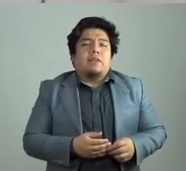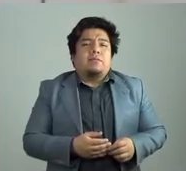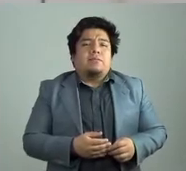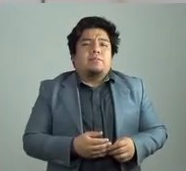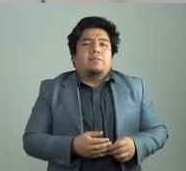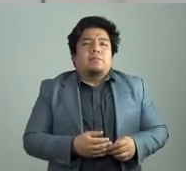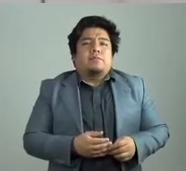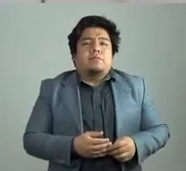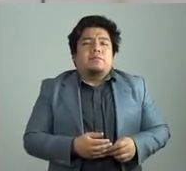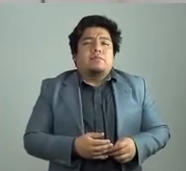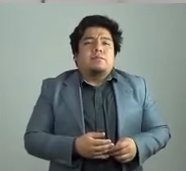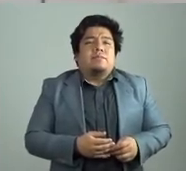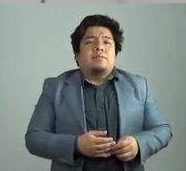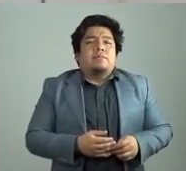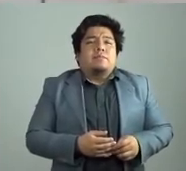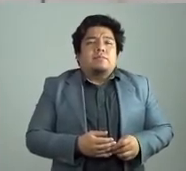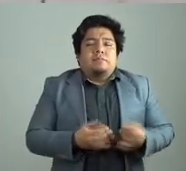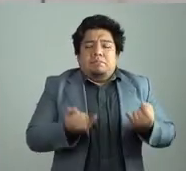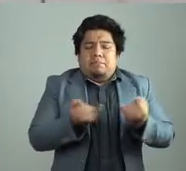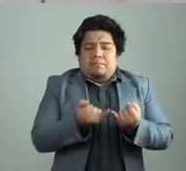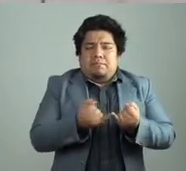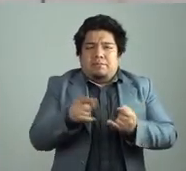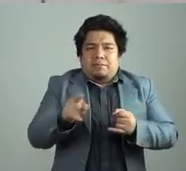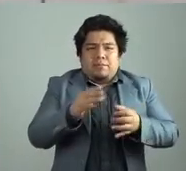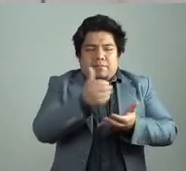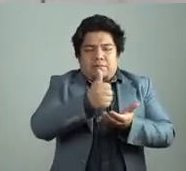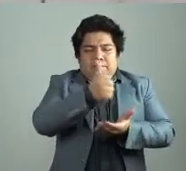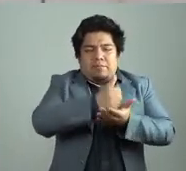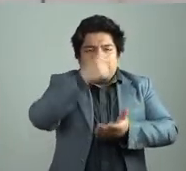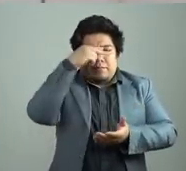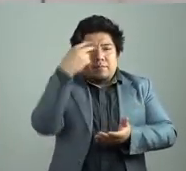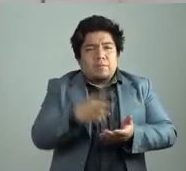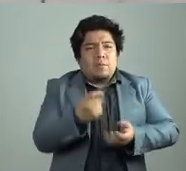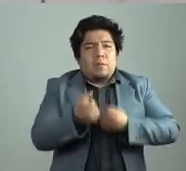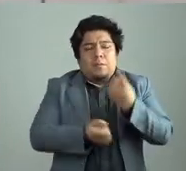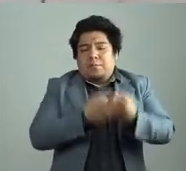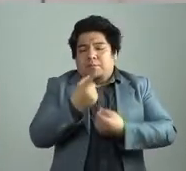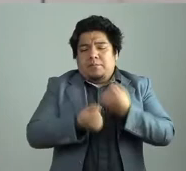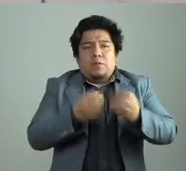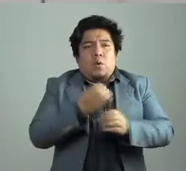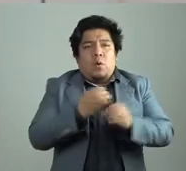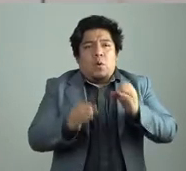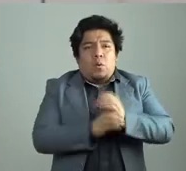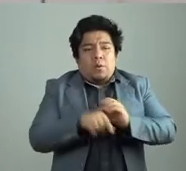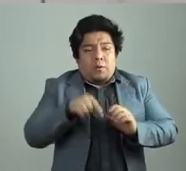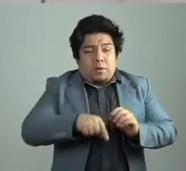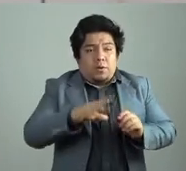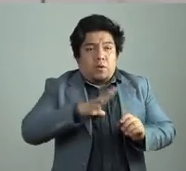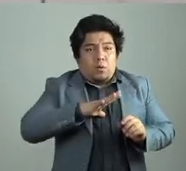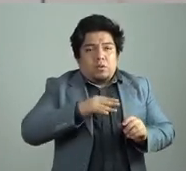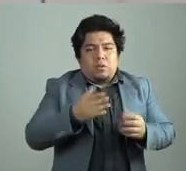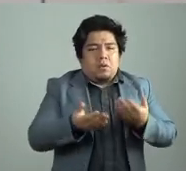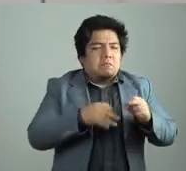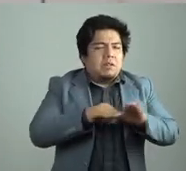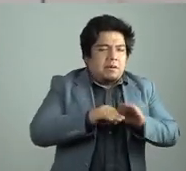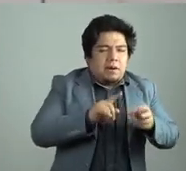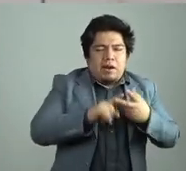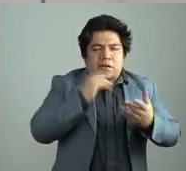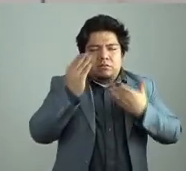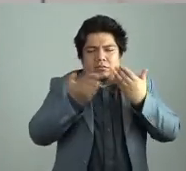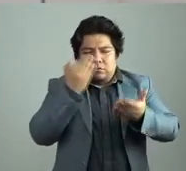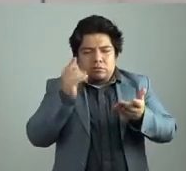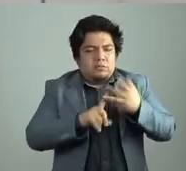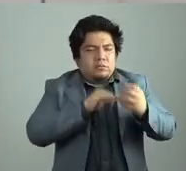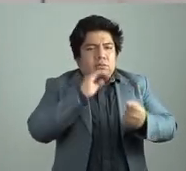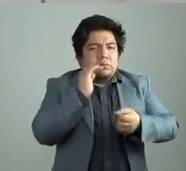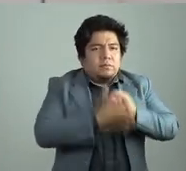Mi relación con Ciudad de México es sumamente interesante porque cuando yo salgo de mi estudio, de trabajo, etcétera, ¿no? Donde pienso